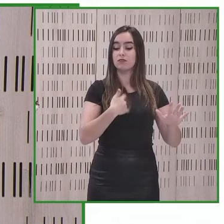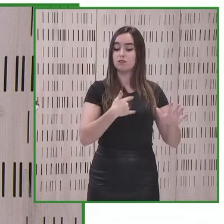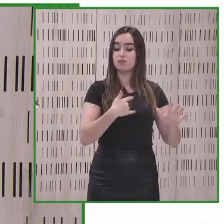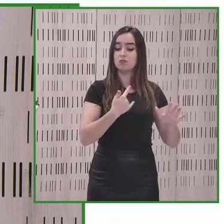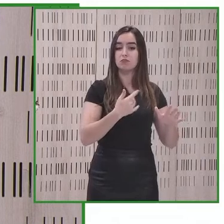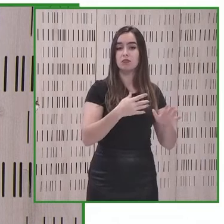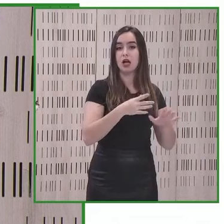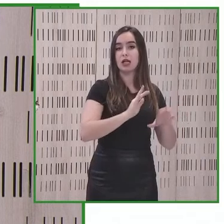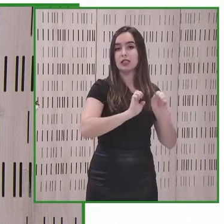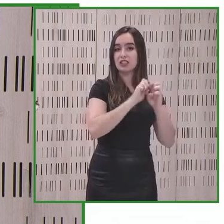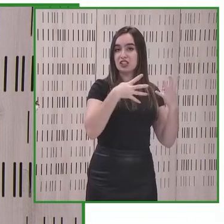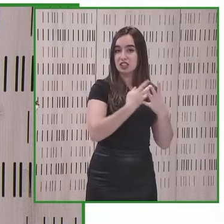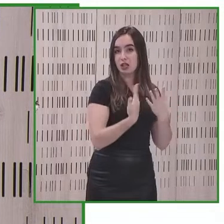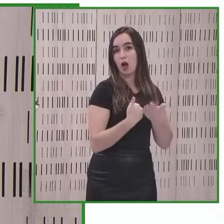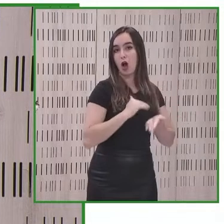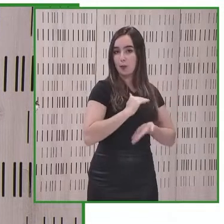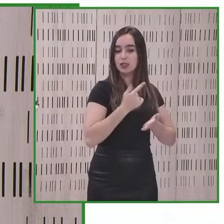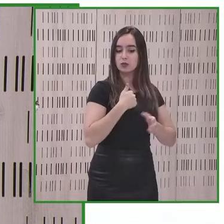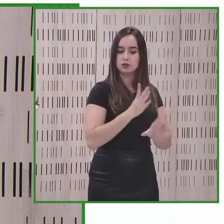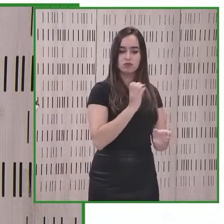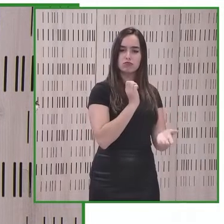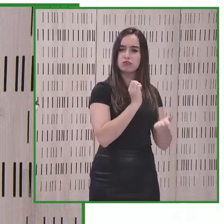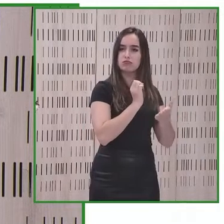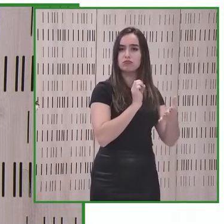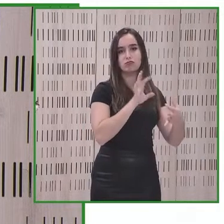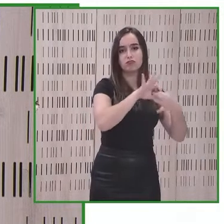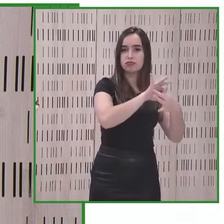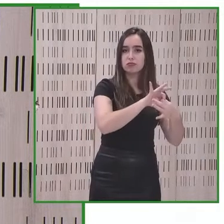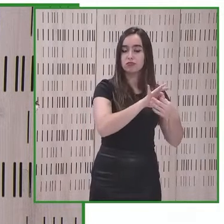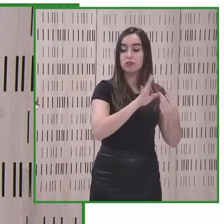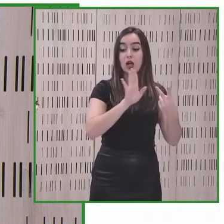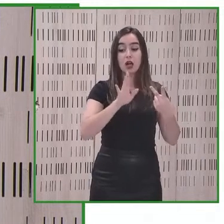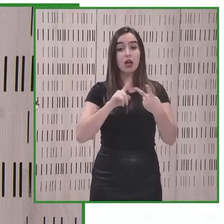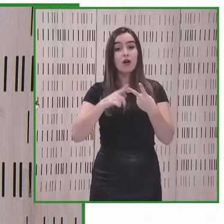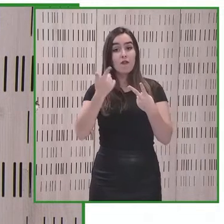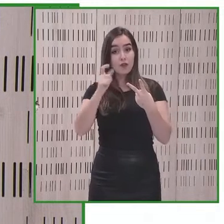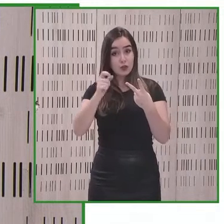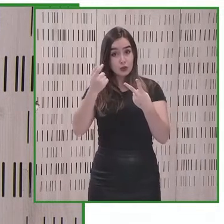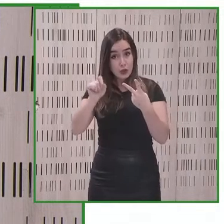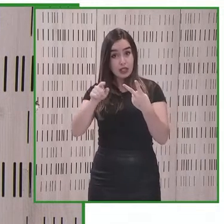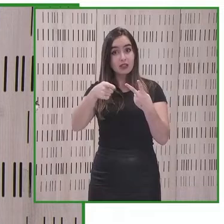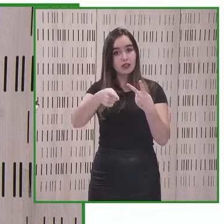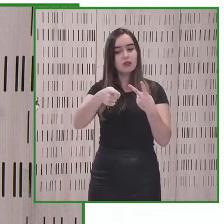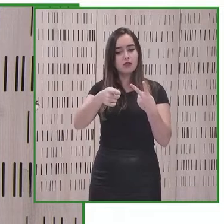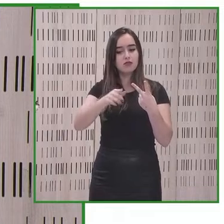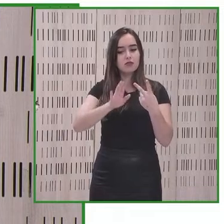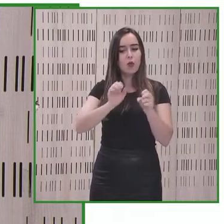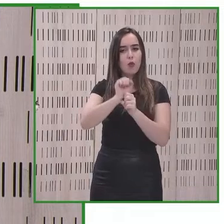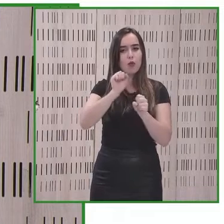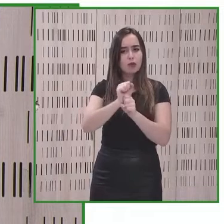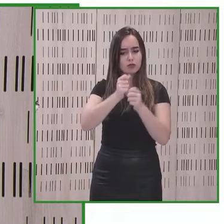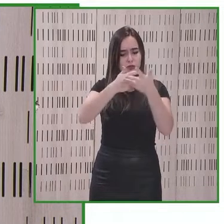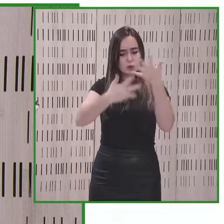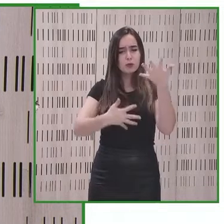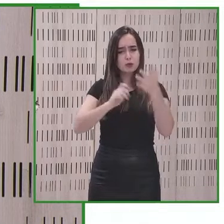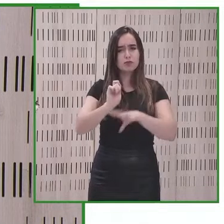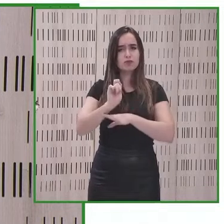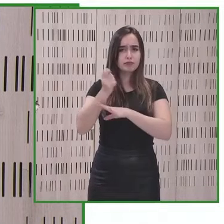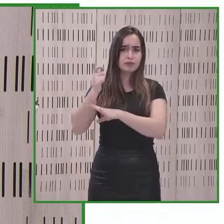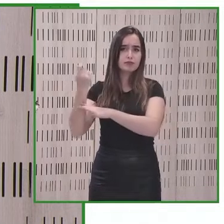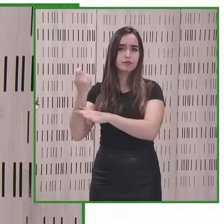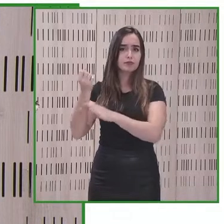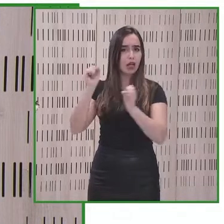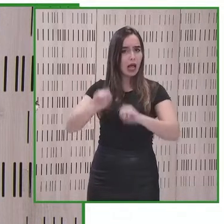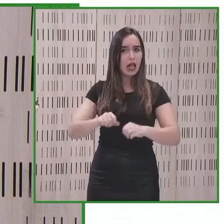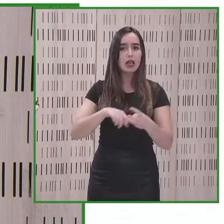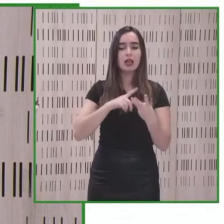pudimos tener un entorno mucho casos pudimos realmente llegar a poder conseguir los empleos de formación en un